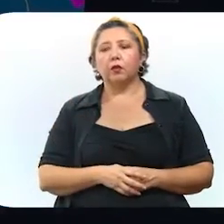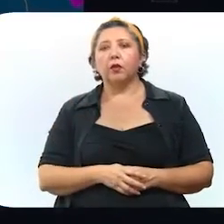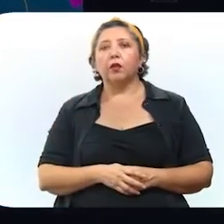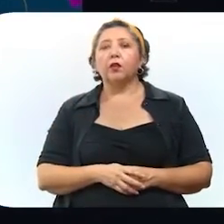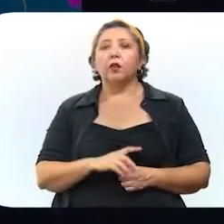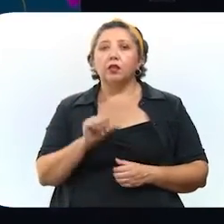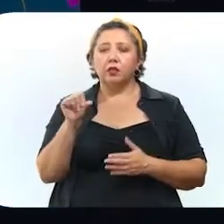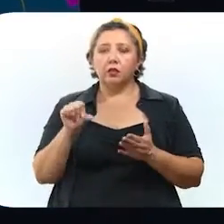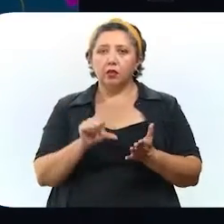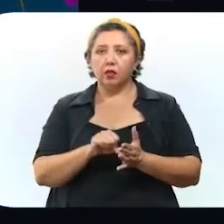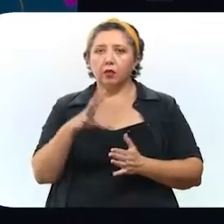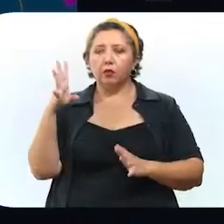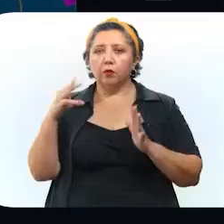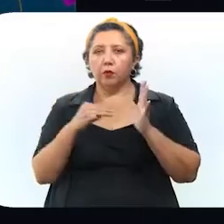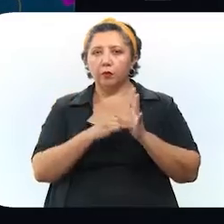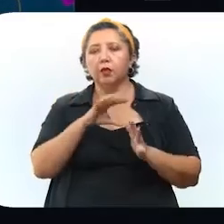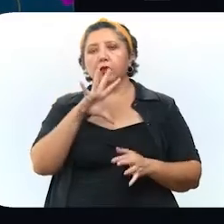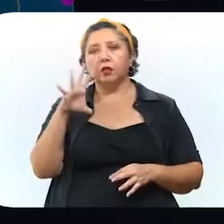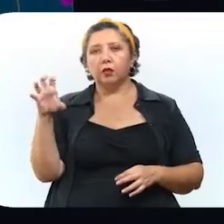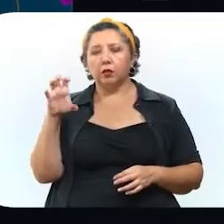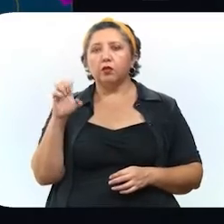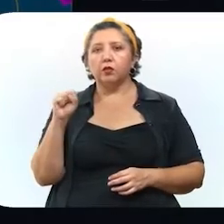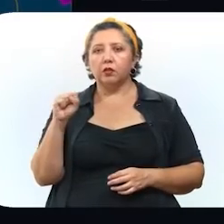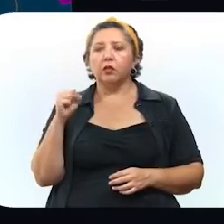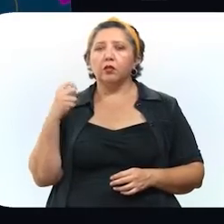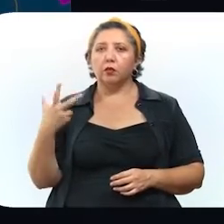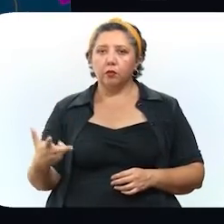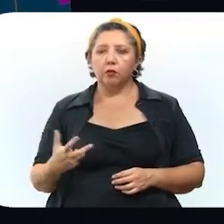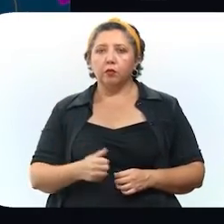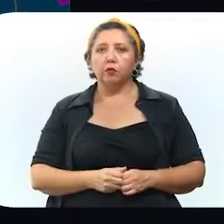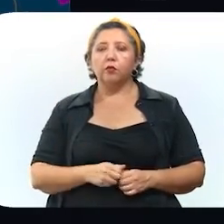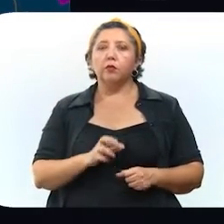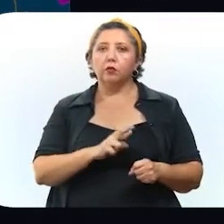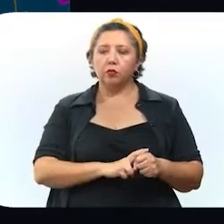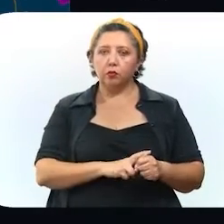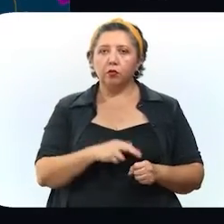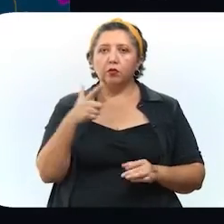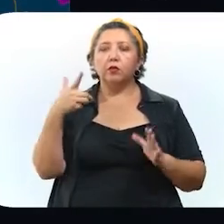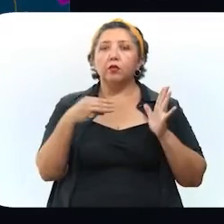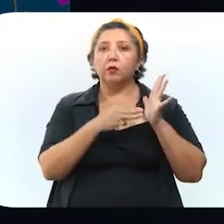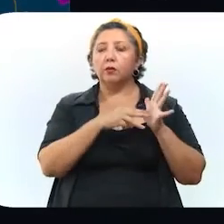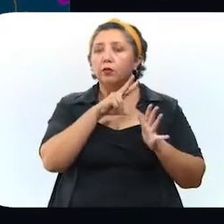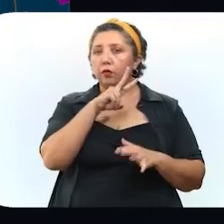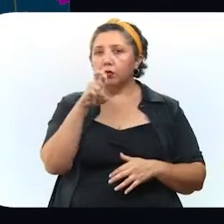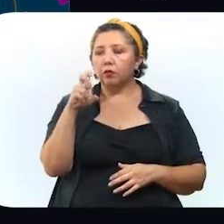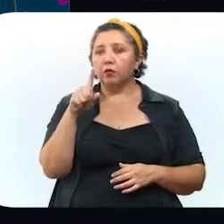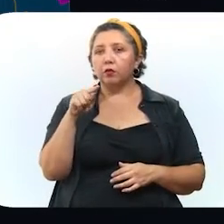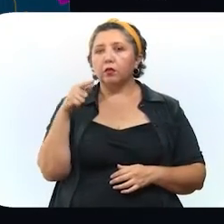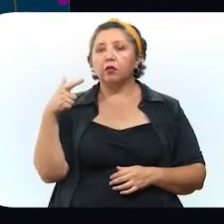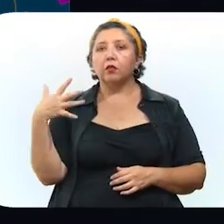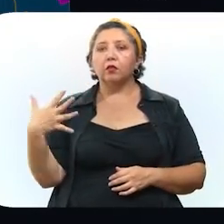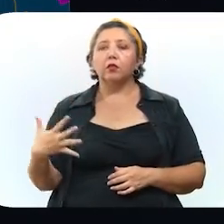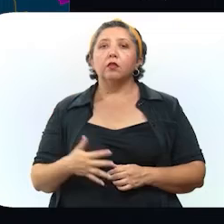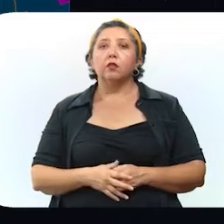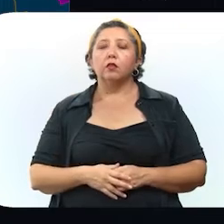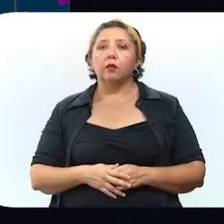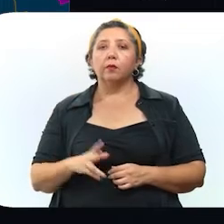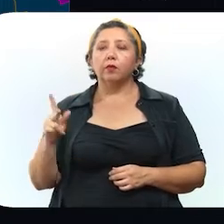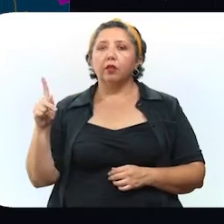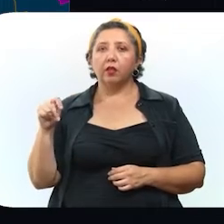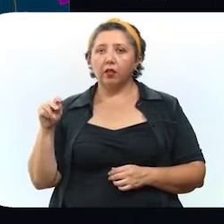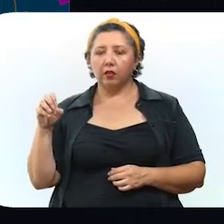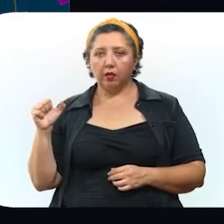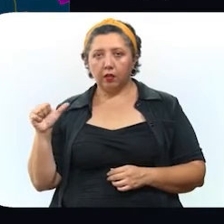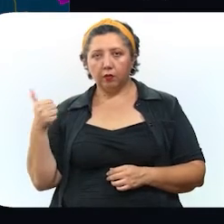en la zona centro, 4,568, en la zona sur, 7,275, en la